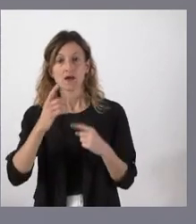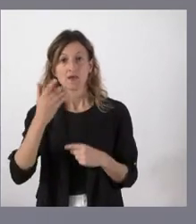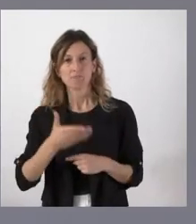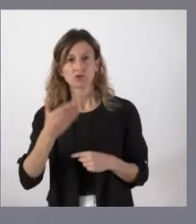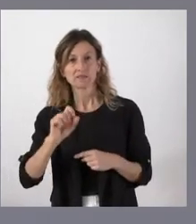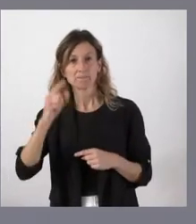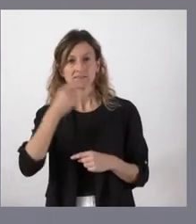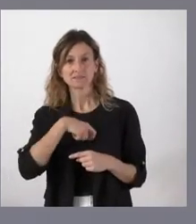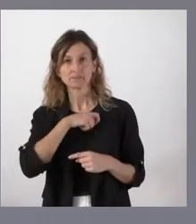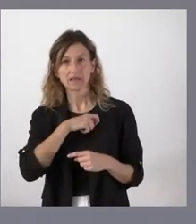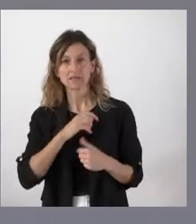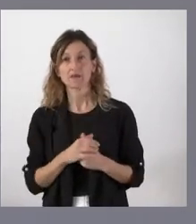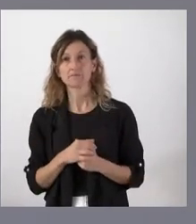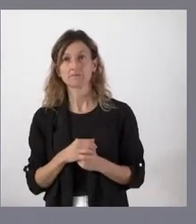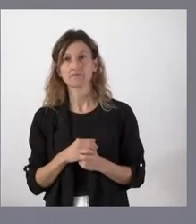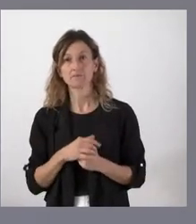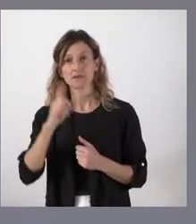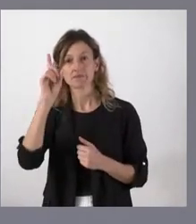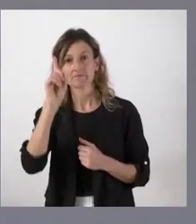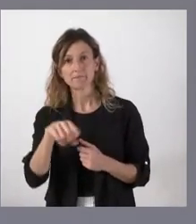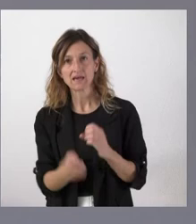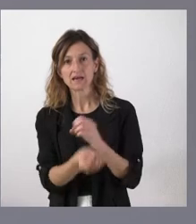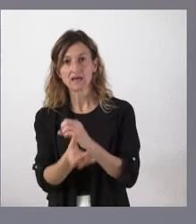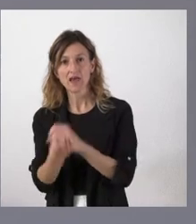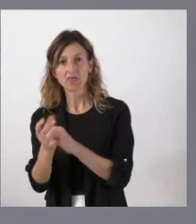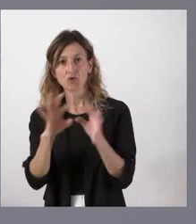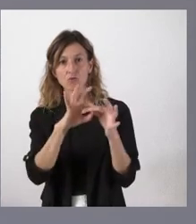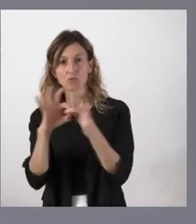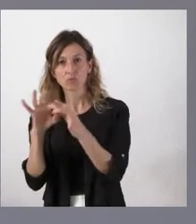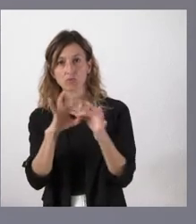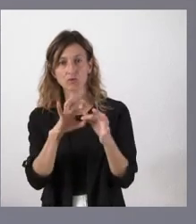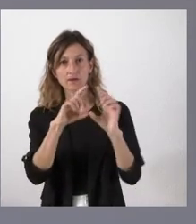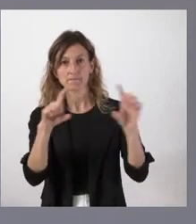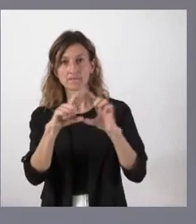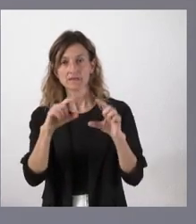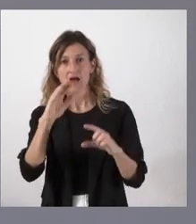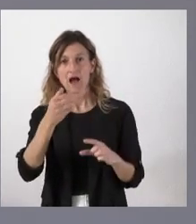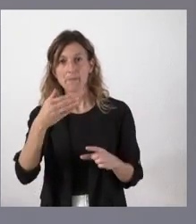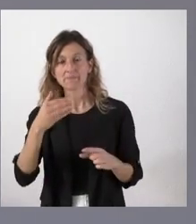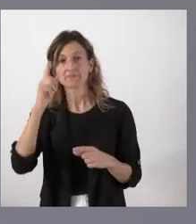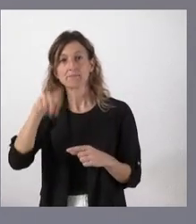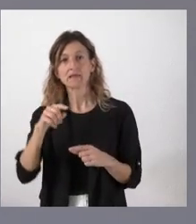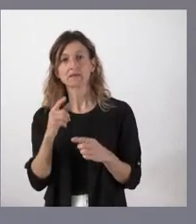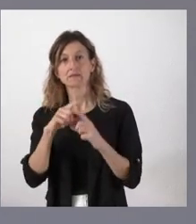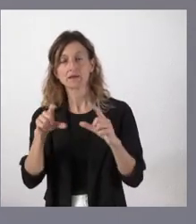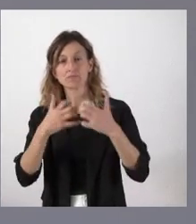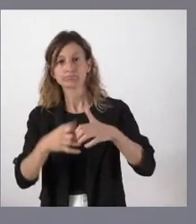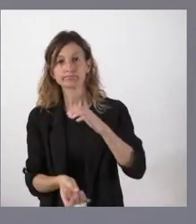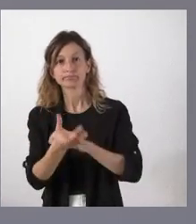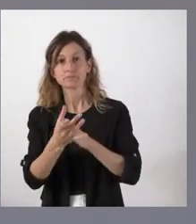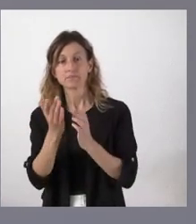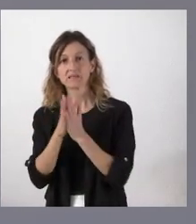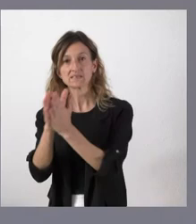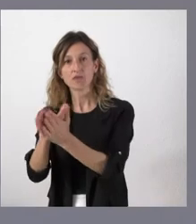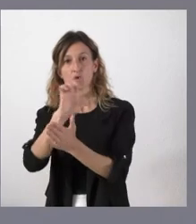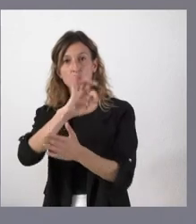Segundo, porque hemos creado un buen hub de correlación entre todas ellas y ese hub de emprendimiento lo hemos presentado ante la Unión Europea y es